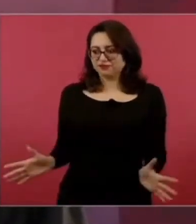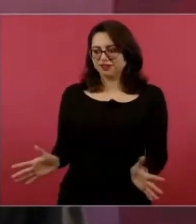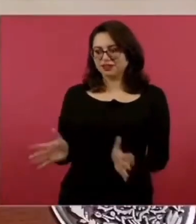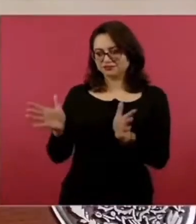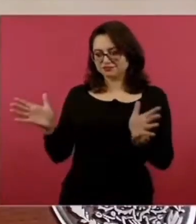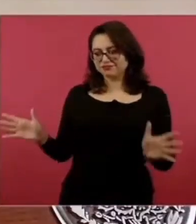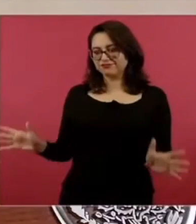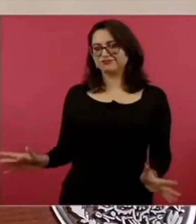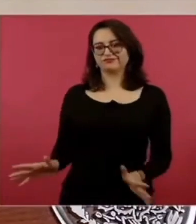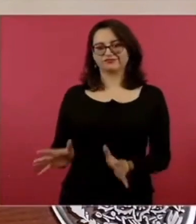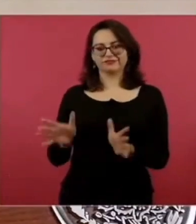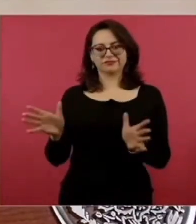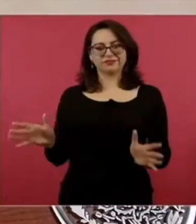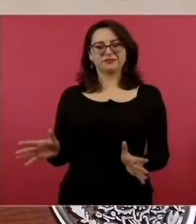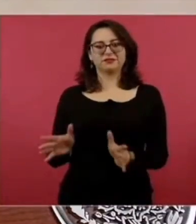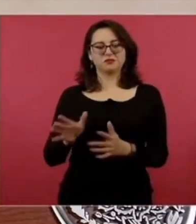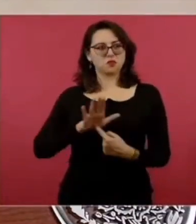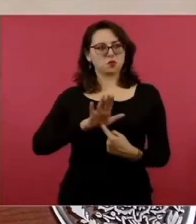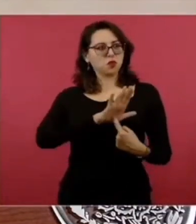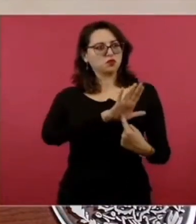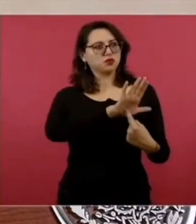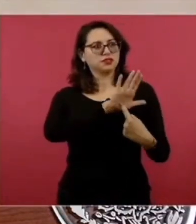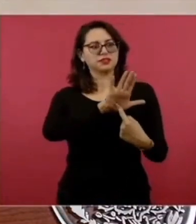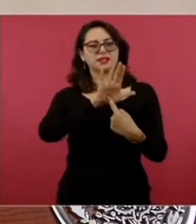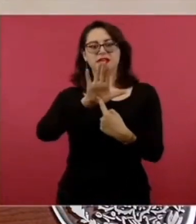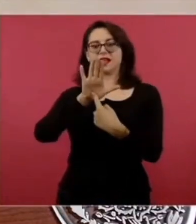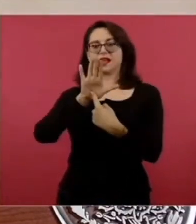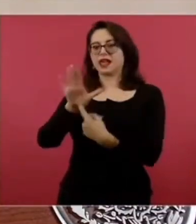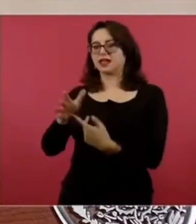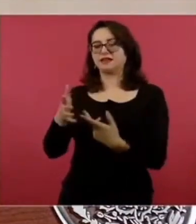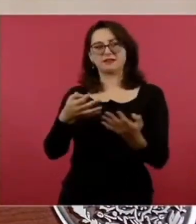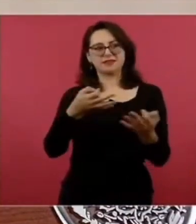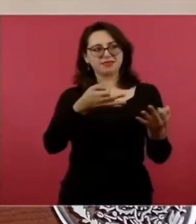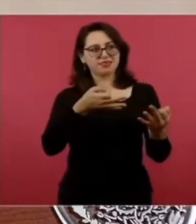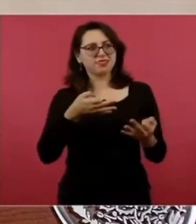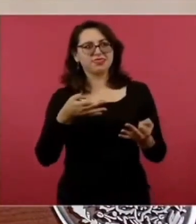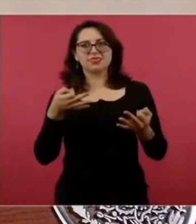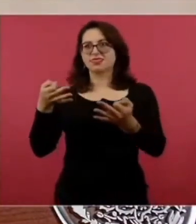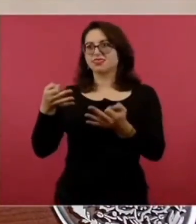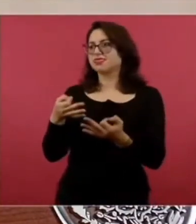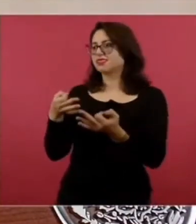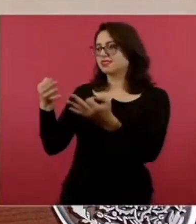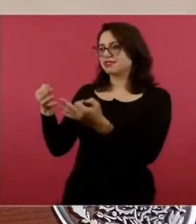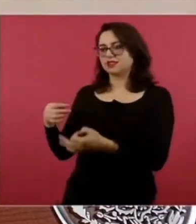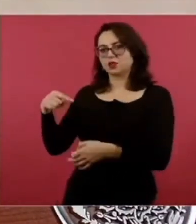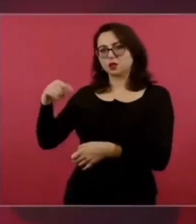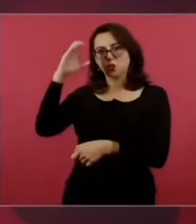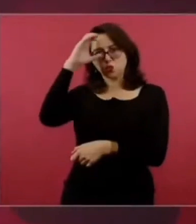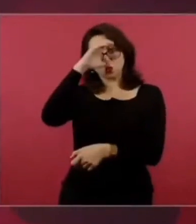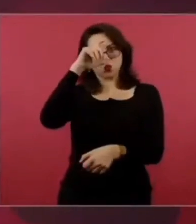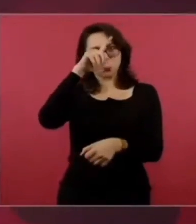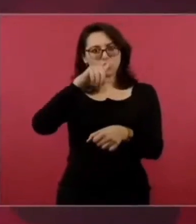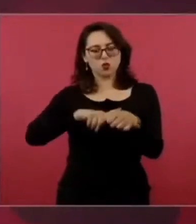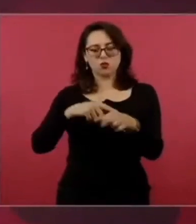la grandeza cultural de México,